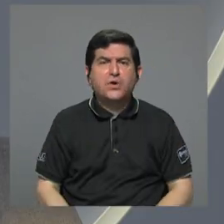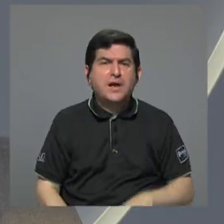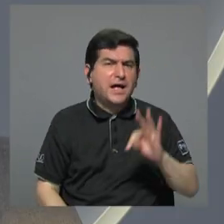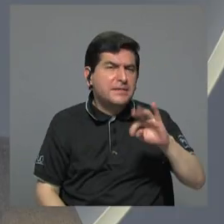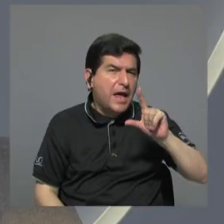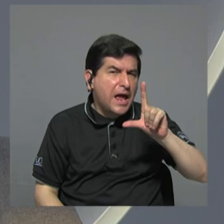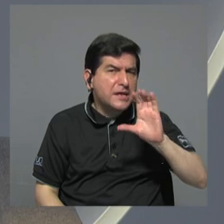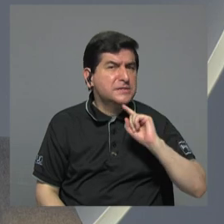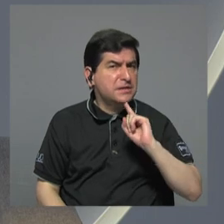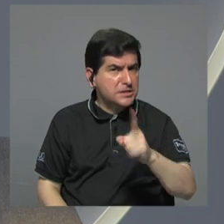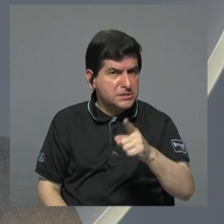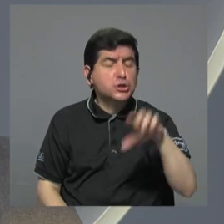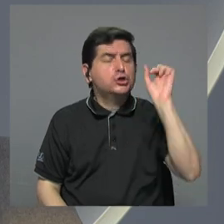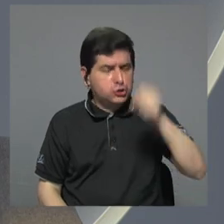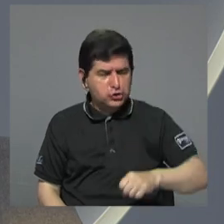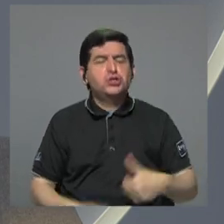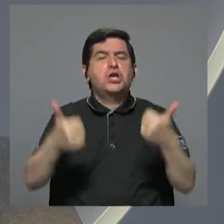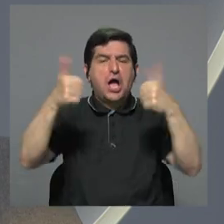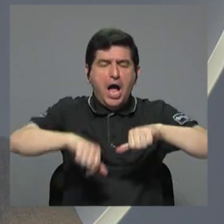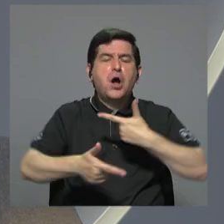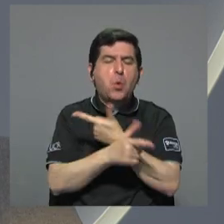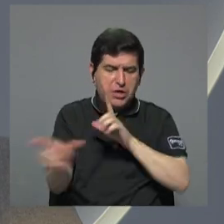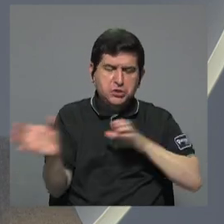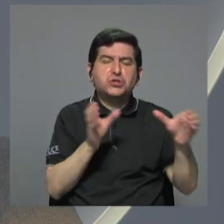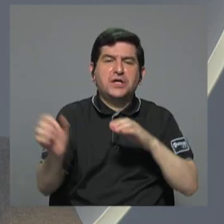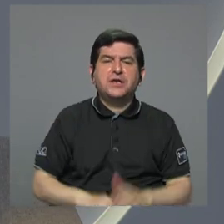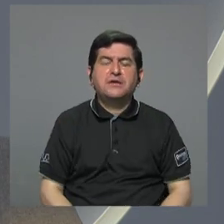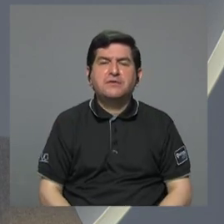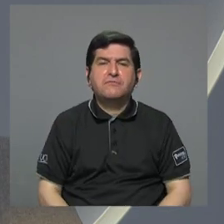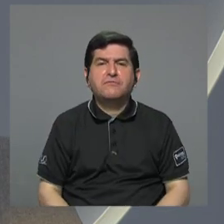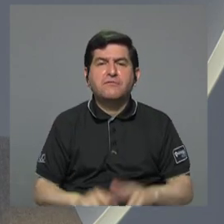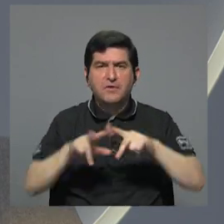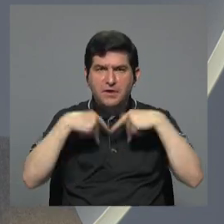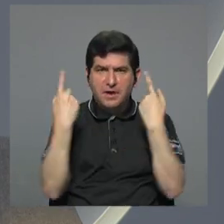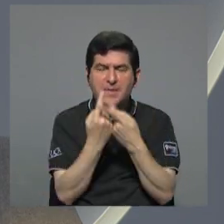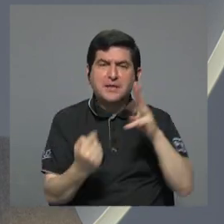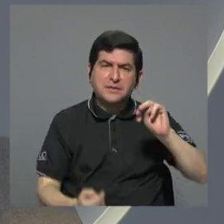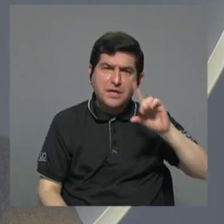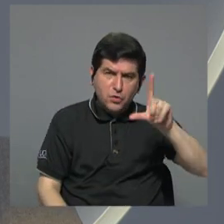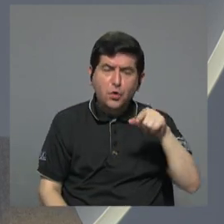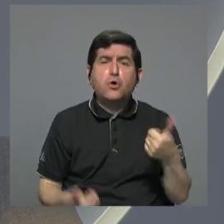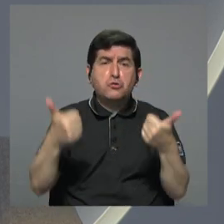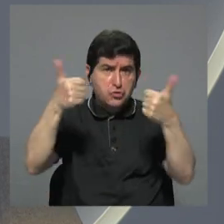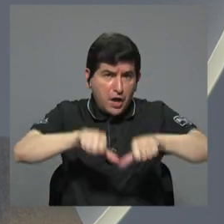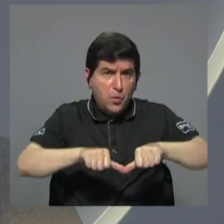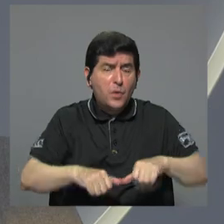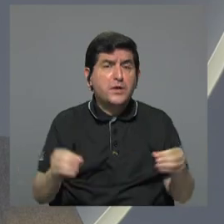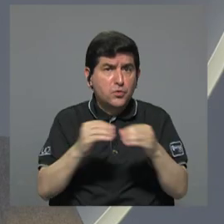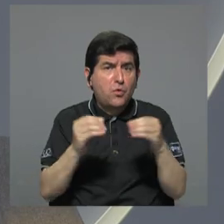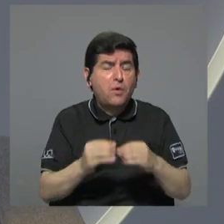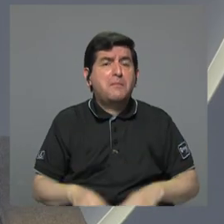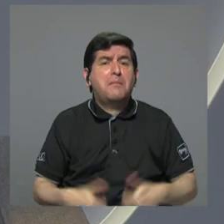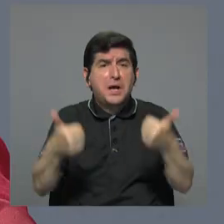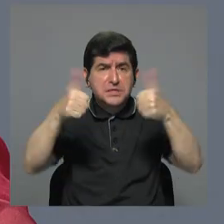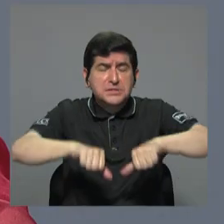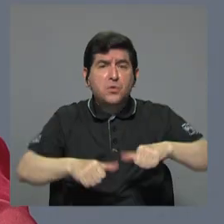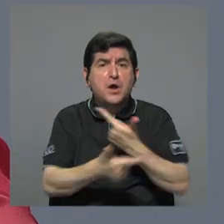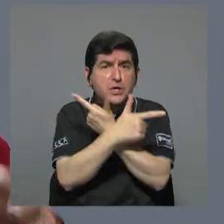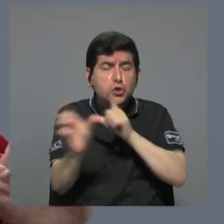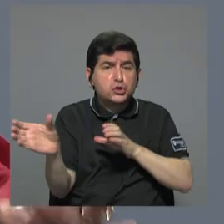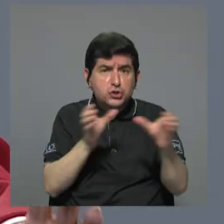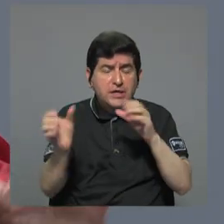comercio, está diciendo Claro que los tratados de libre comercio. yo me imagino que un partido como el Movimiento Libertario sí estaría de acuerdo con más tratados de libre comercio.